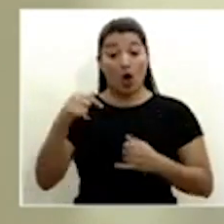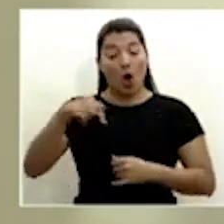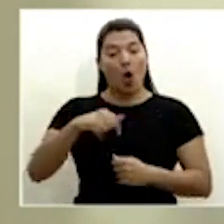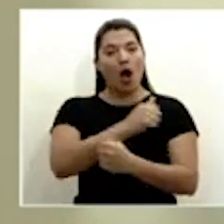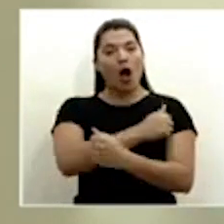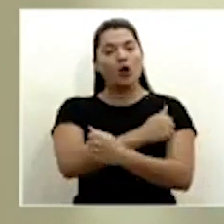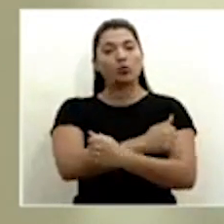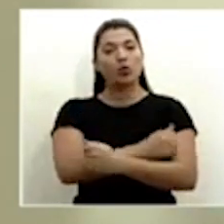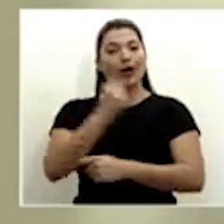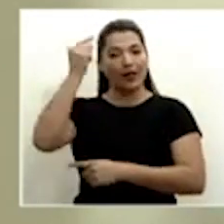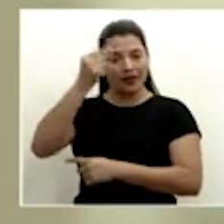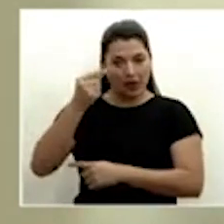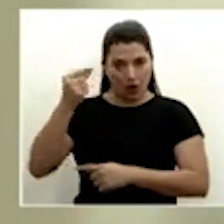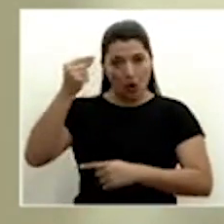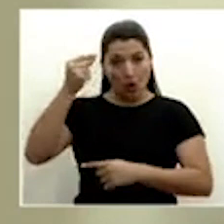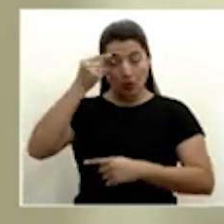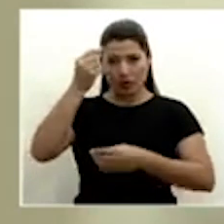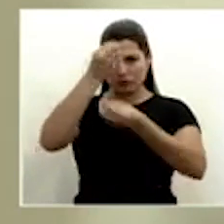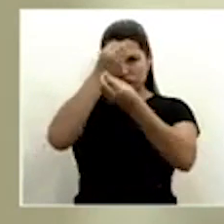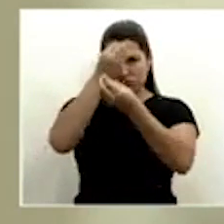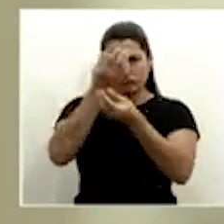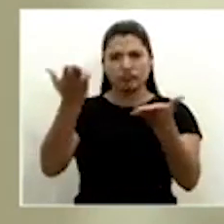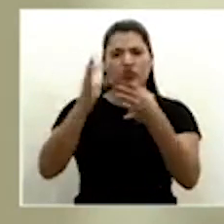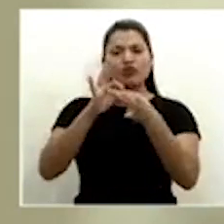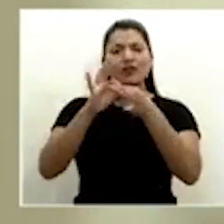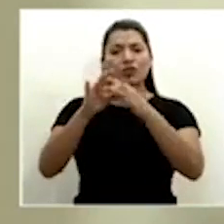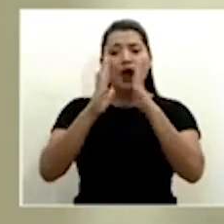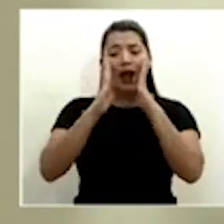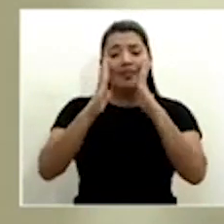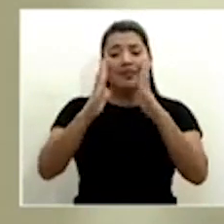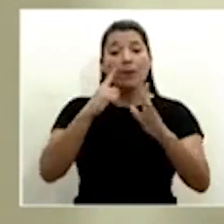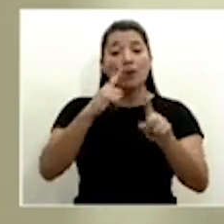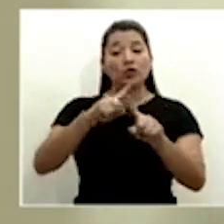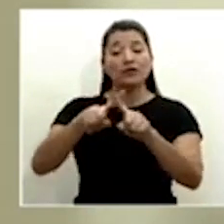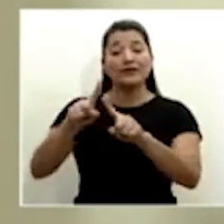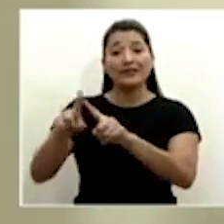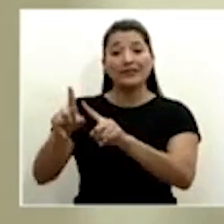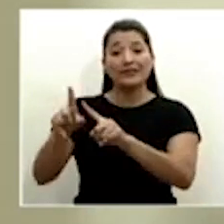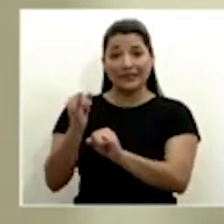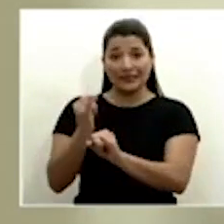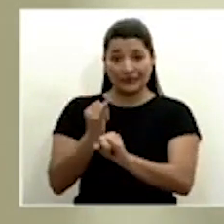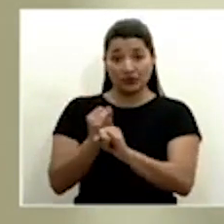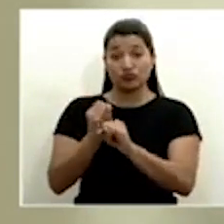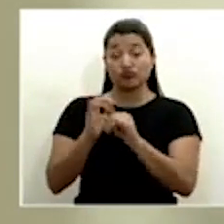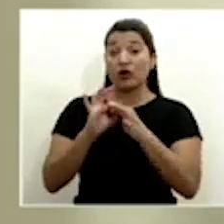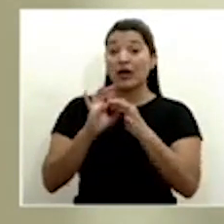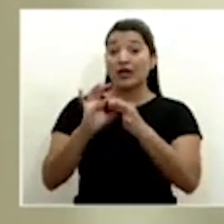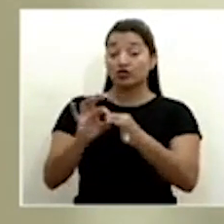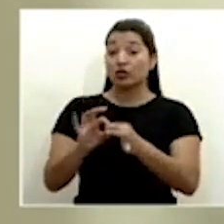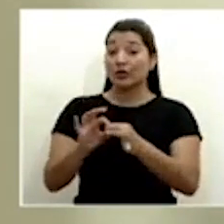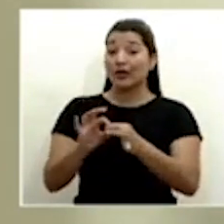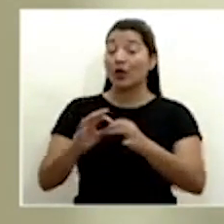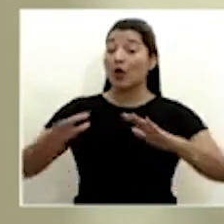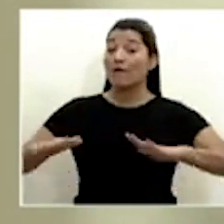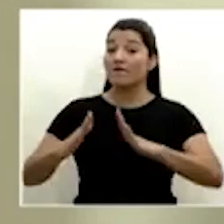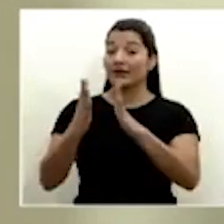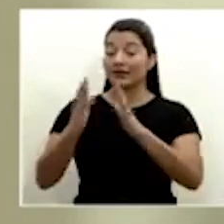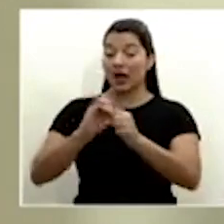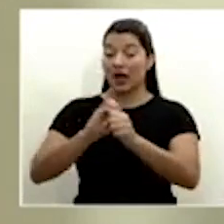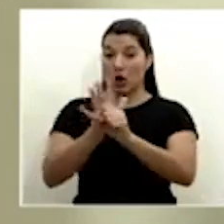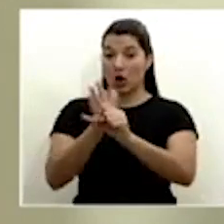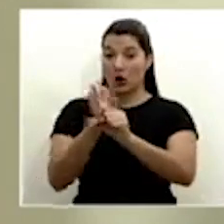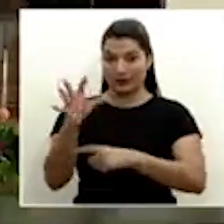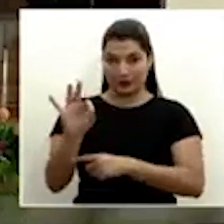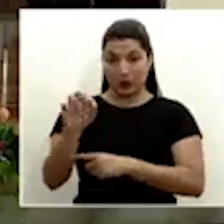autoridades de gobierno dan el detalle de la atención institucional que se ofrece para enfrentar el COVID-19.